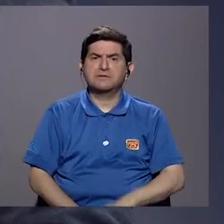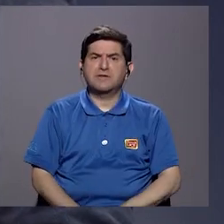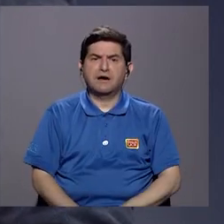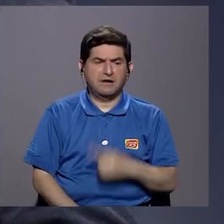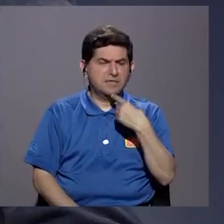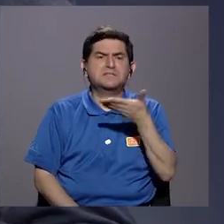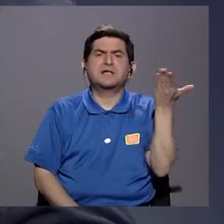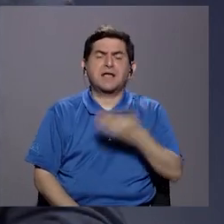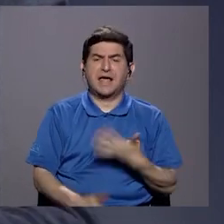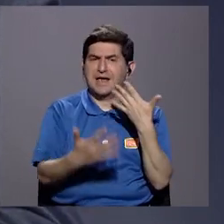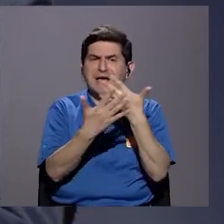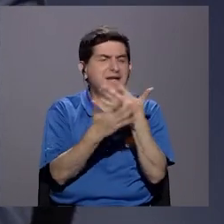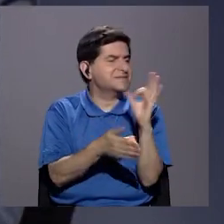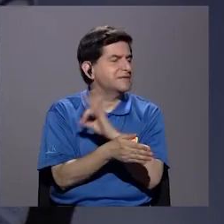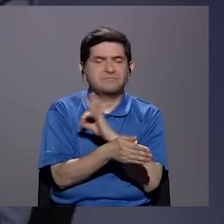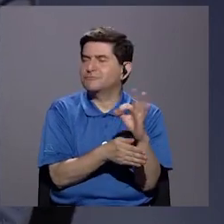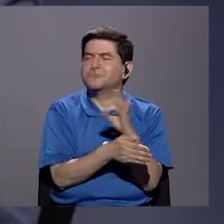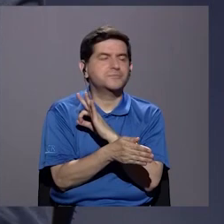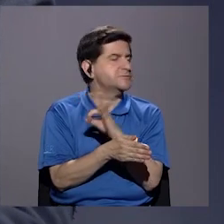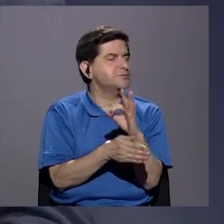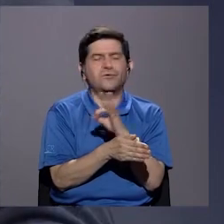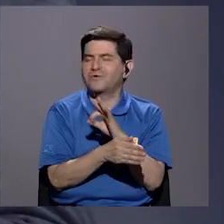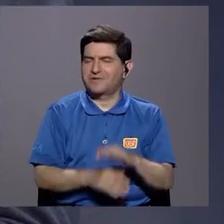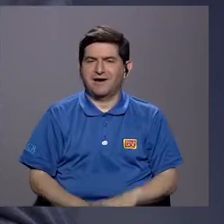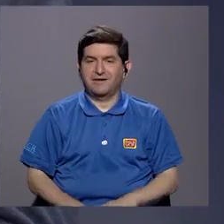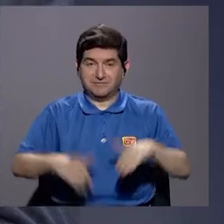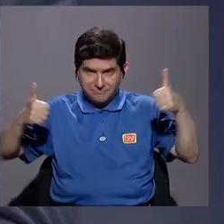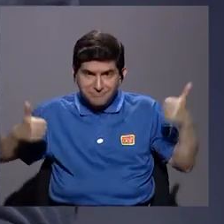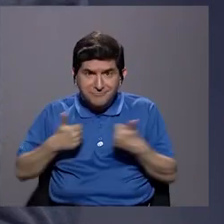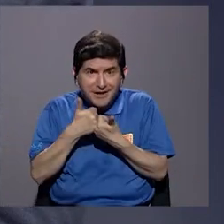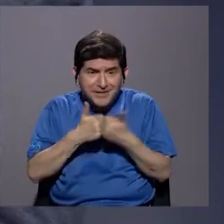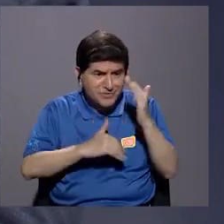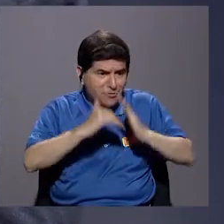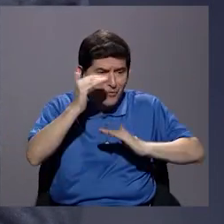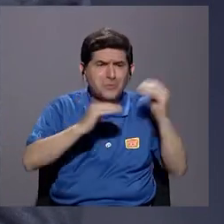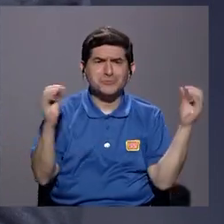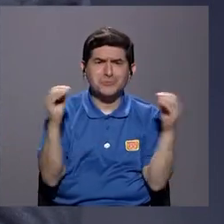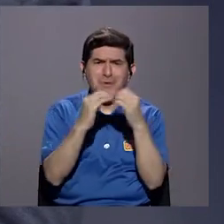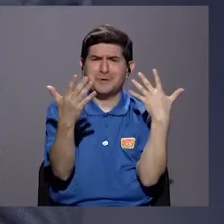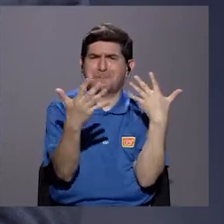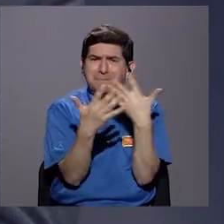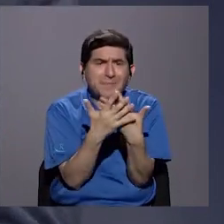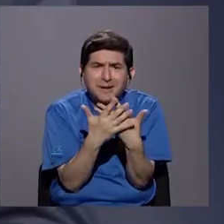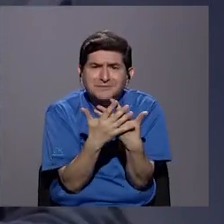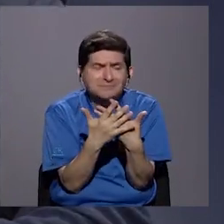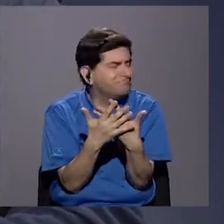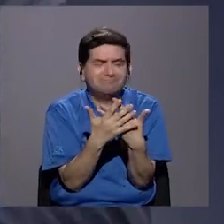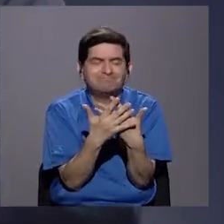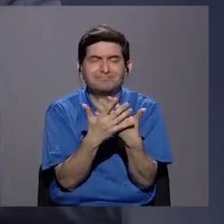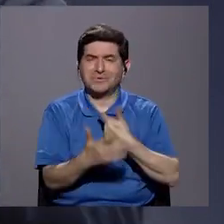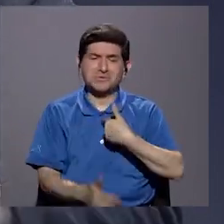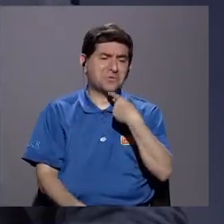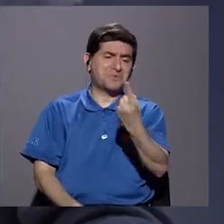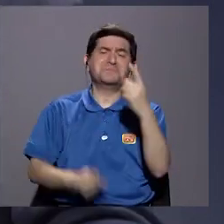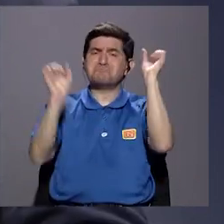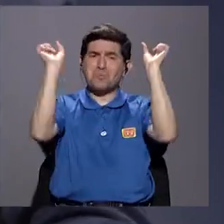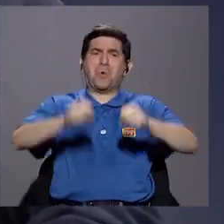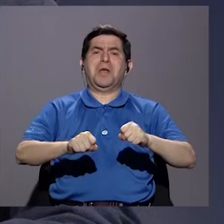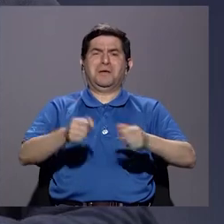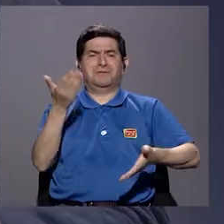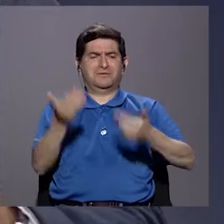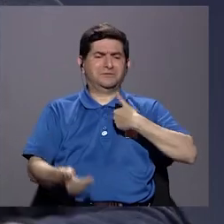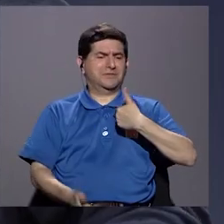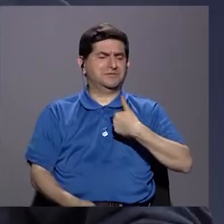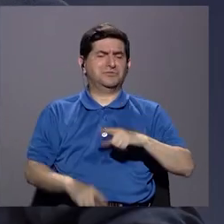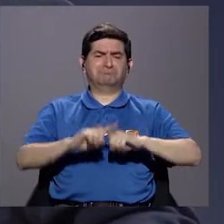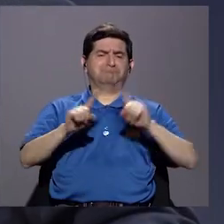Y a gente lo que hay que decirle es, la cárcel no ha funcionado. Entonces, el desafío no es construir más cárceles. Es decir, yo puedo venir aquí a decir, si